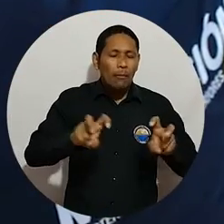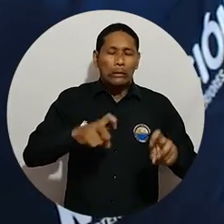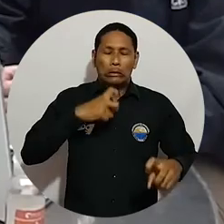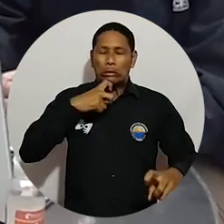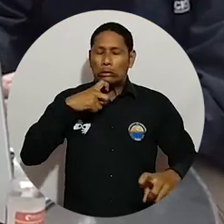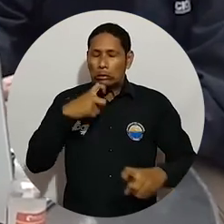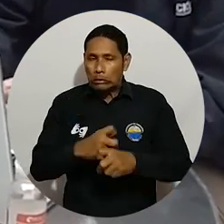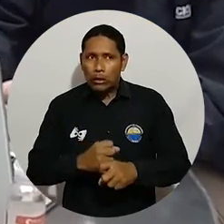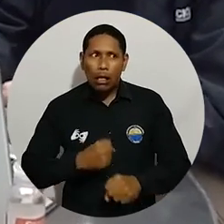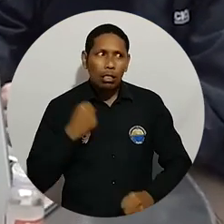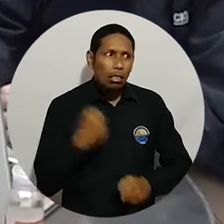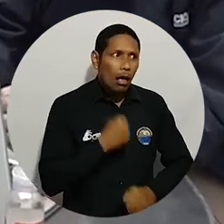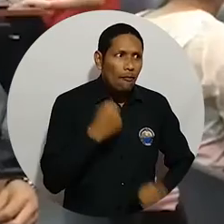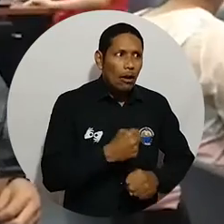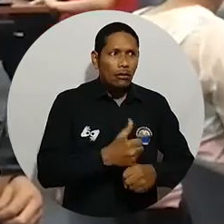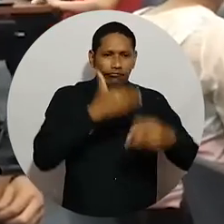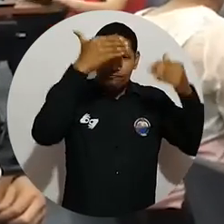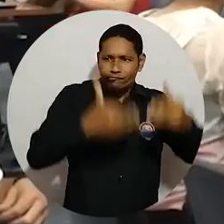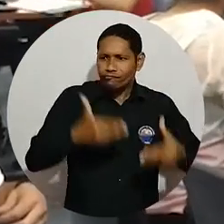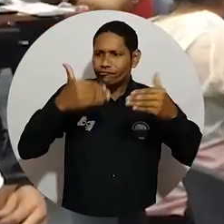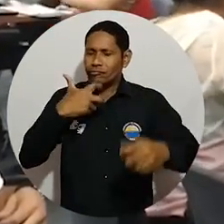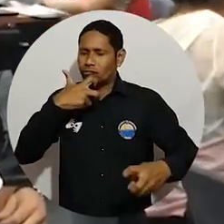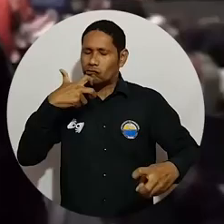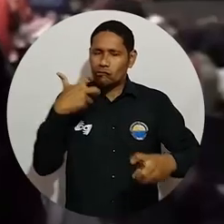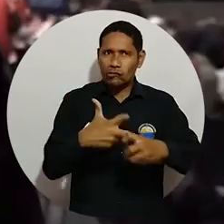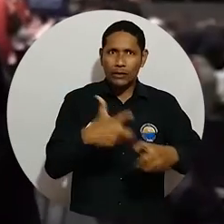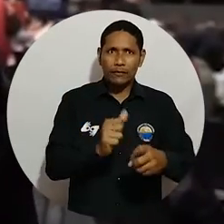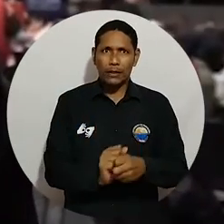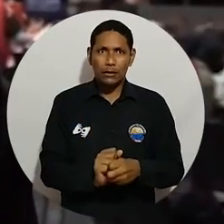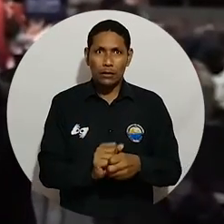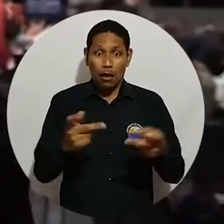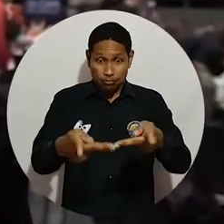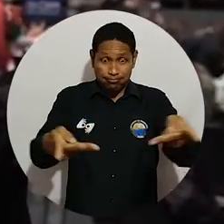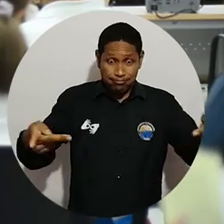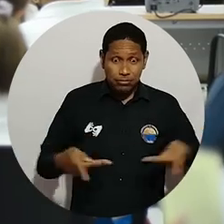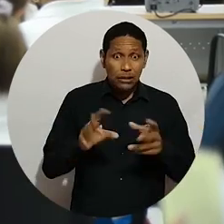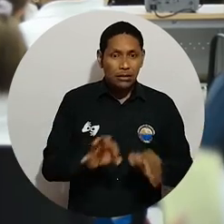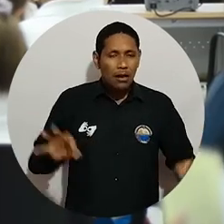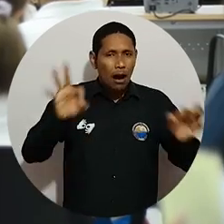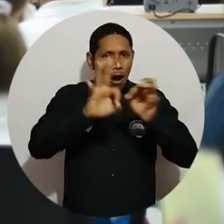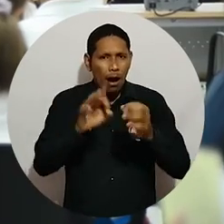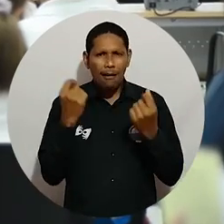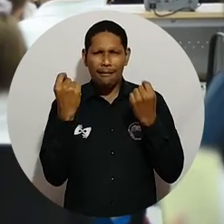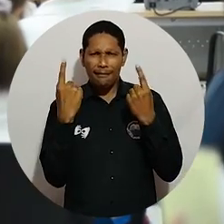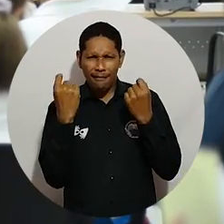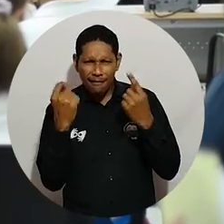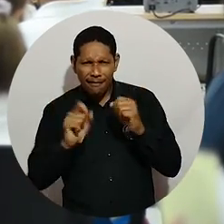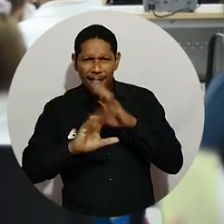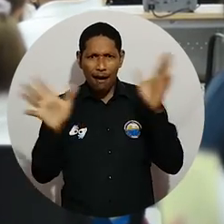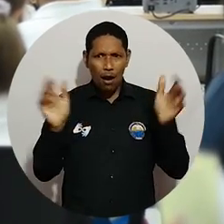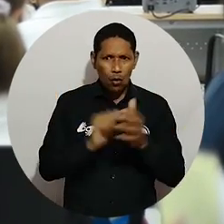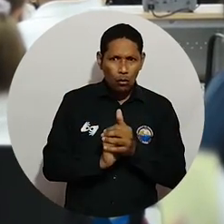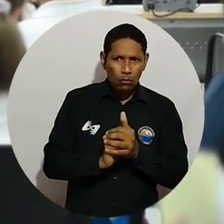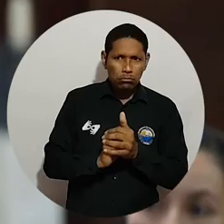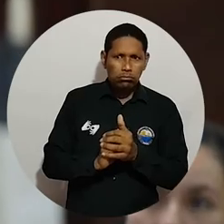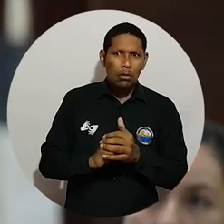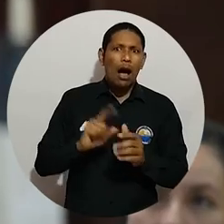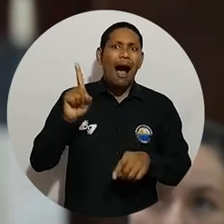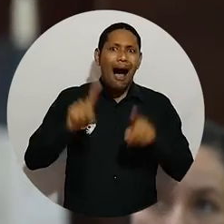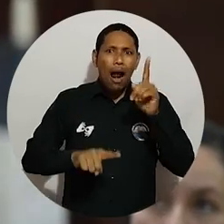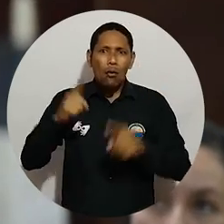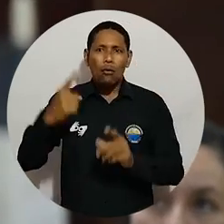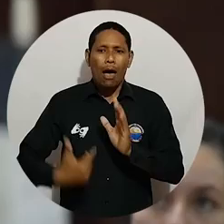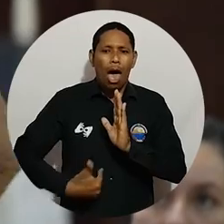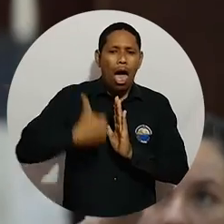precisamente en cuanto a las barreras que existen para poder acceder al mercado laboral. Este espacio se da con el fin de saber diferenciar